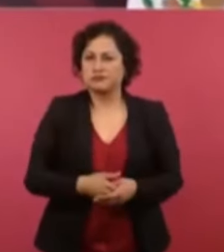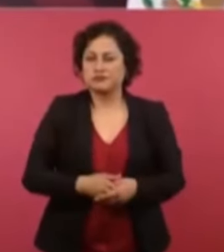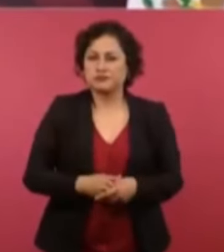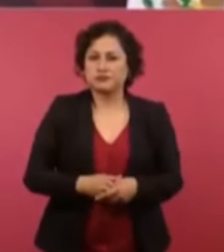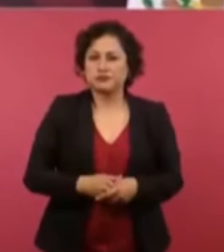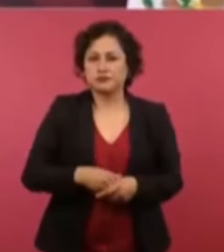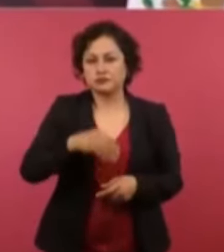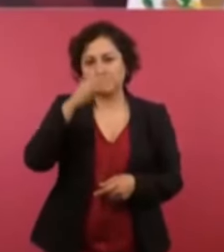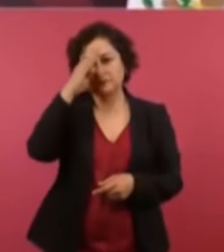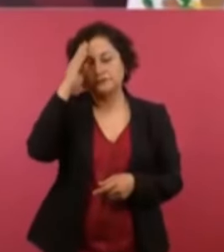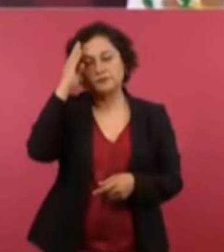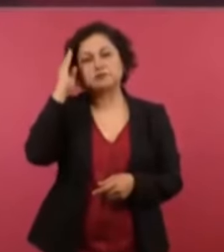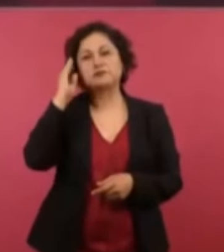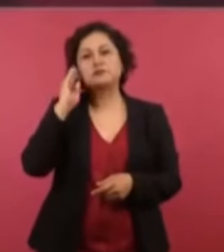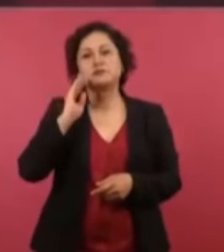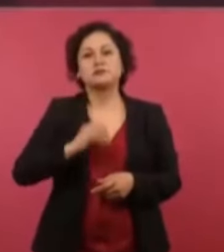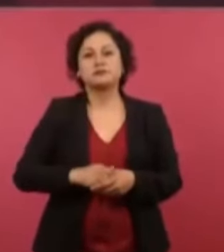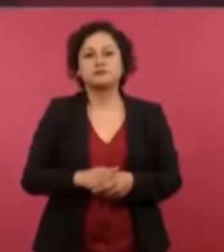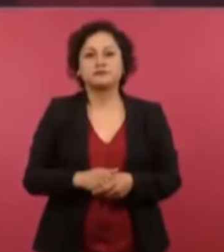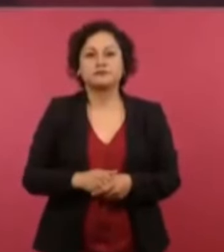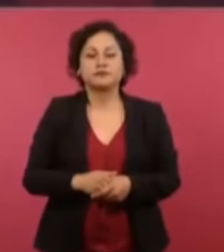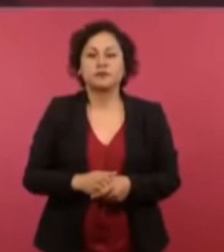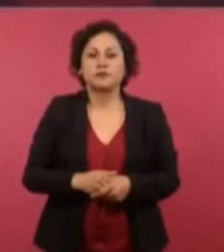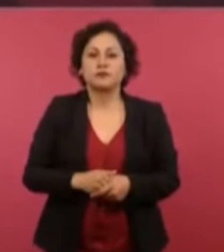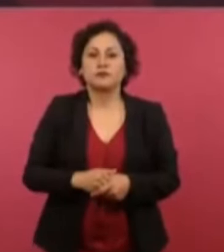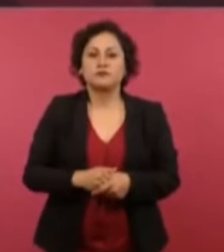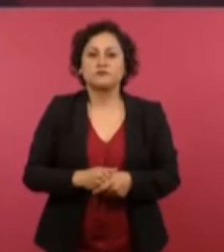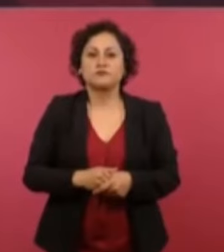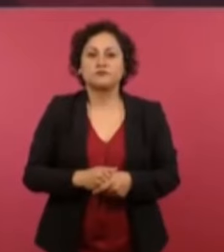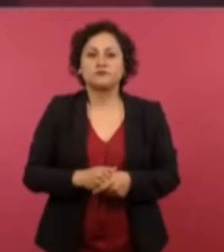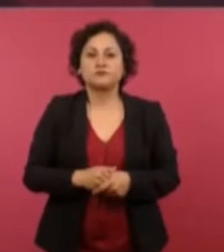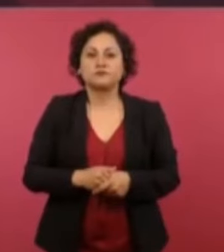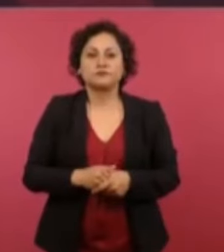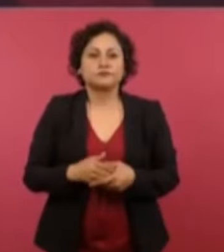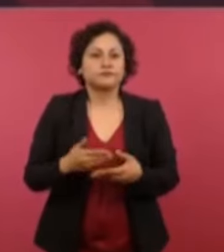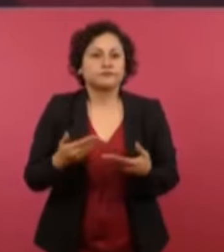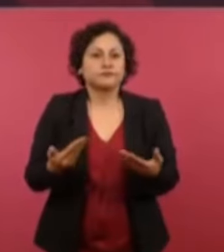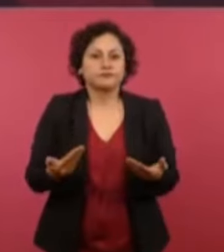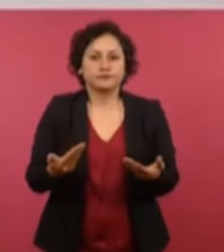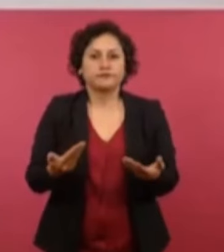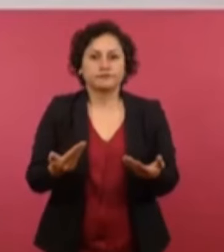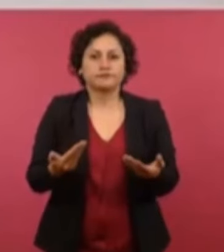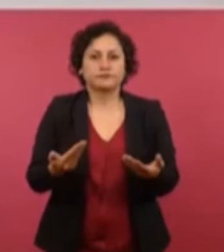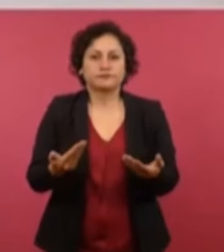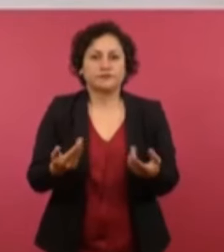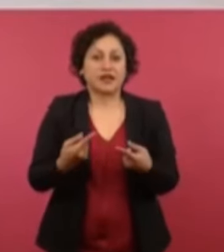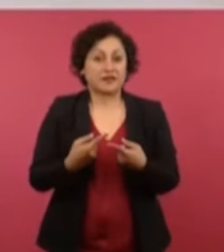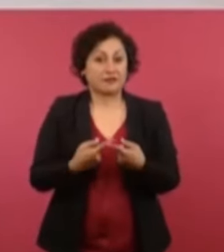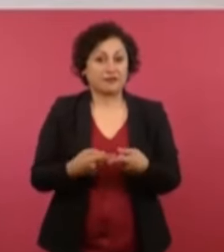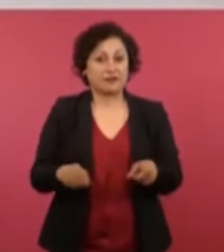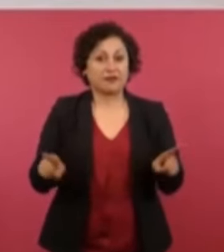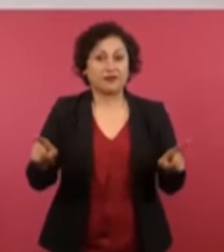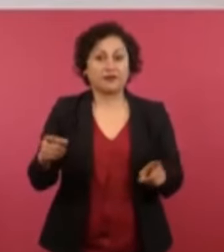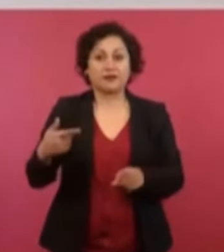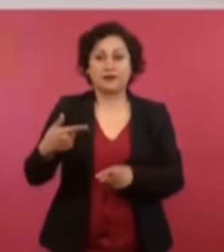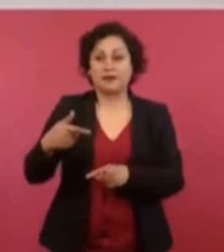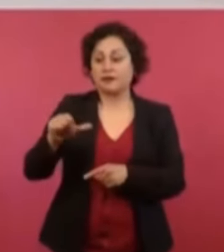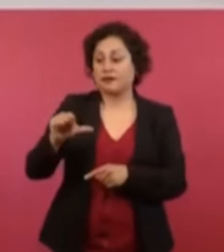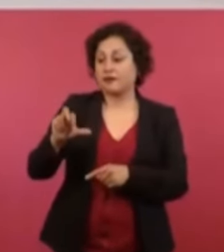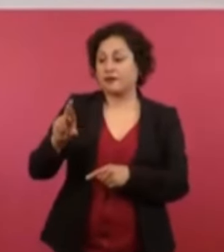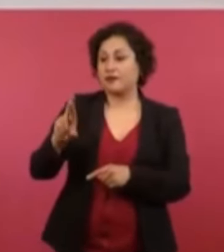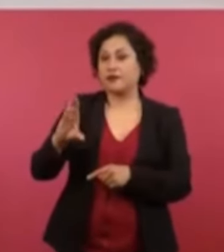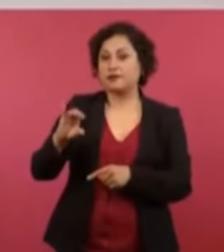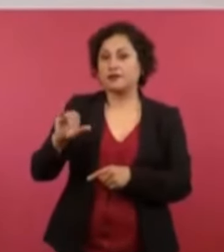sin recato, García Luna, García